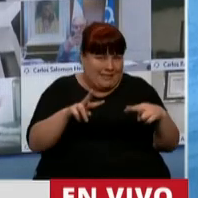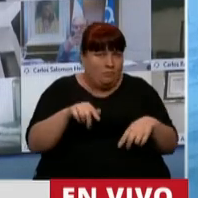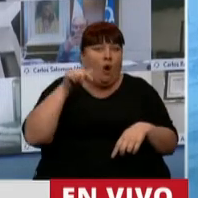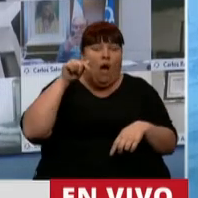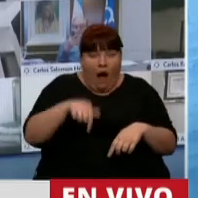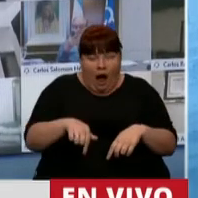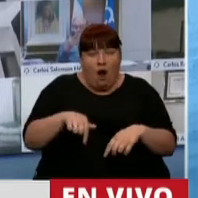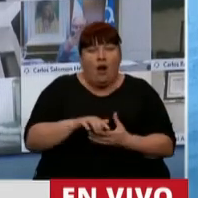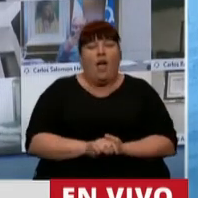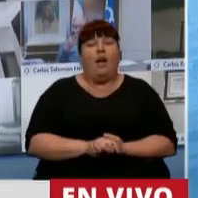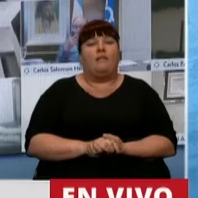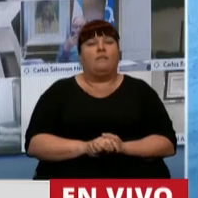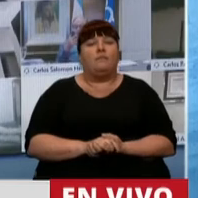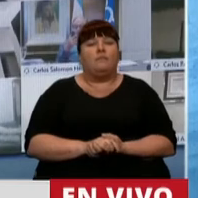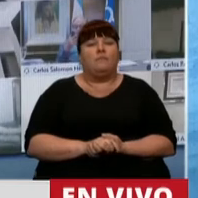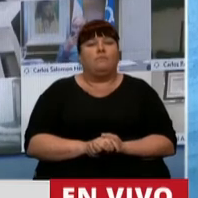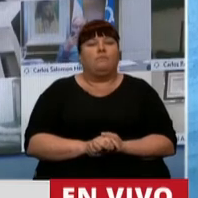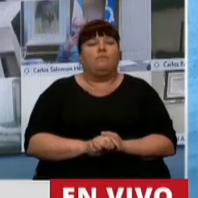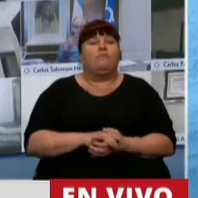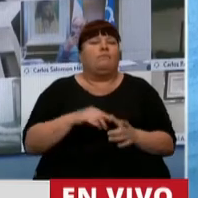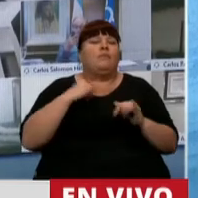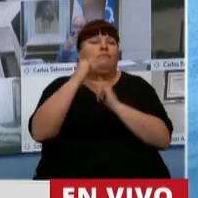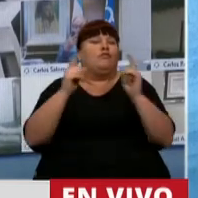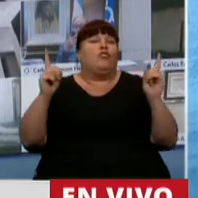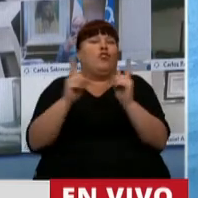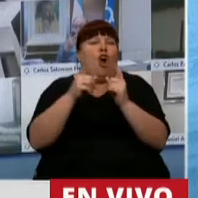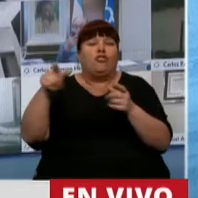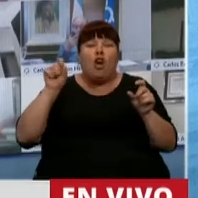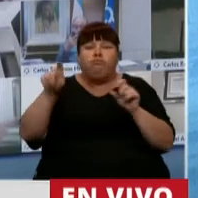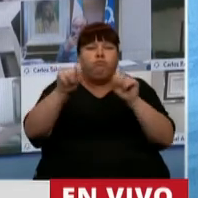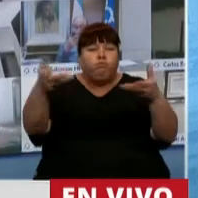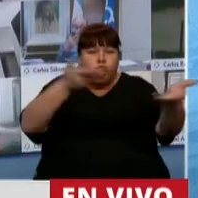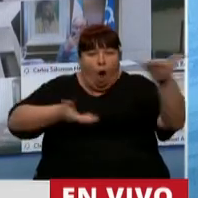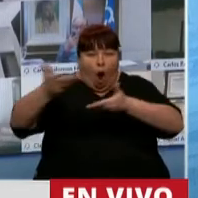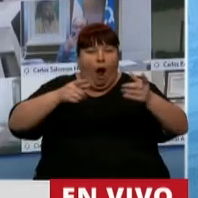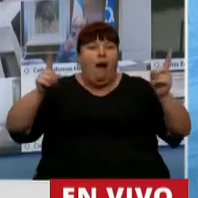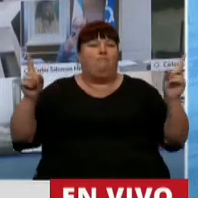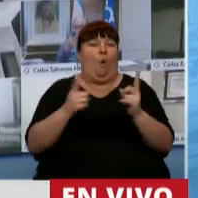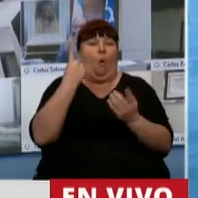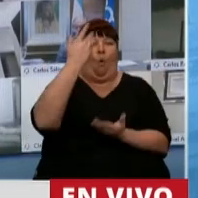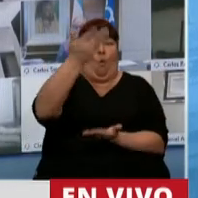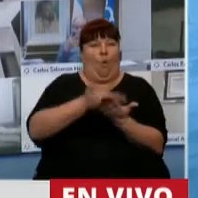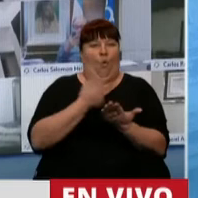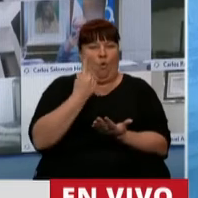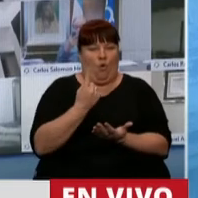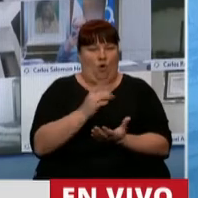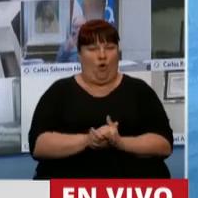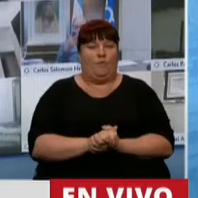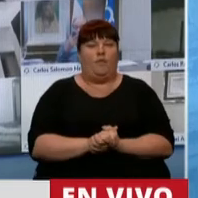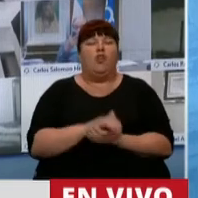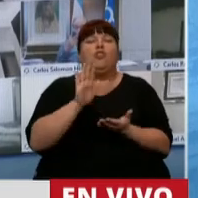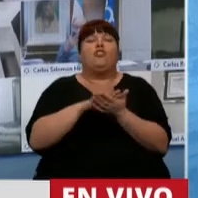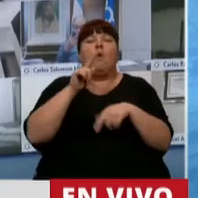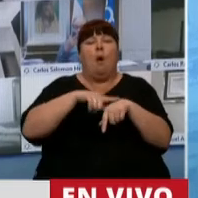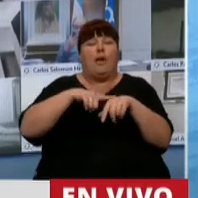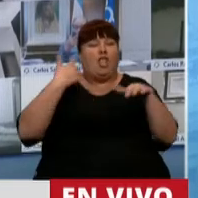llegando a una síntesis de todos esos aportes que fuimos haciendo. En el marco de la